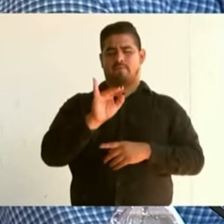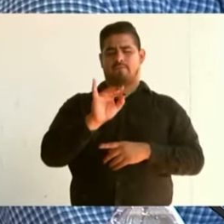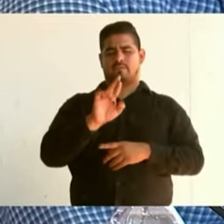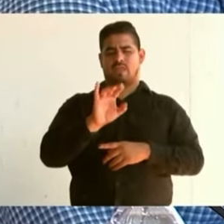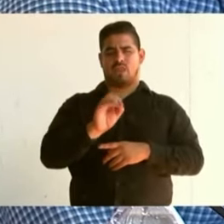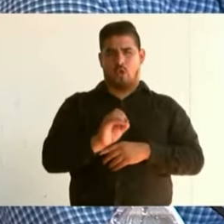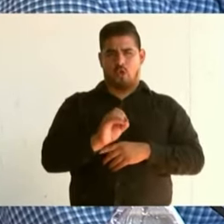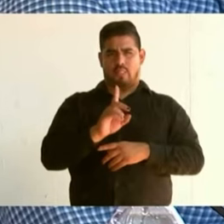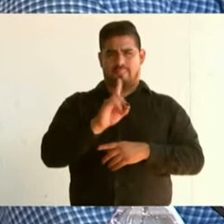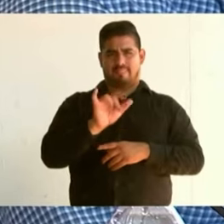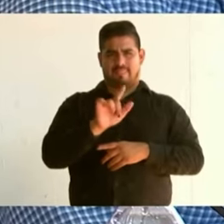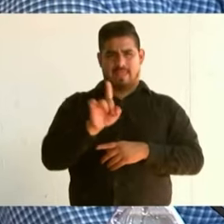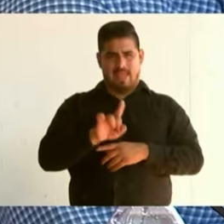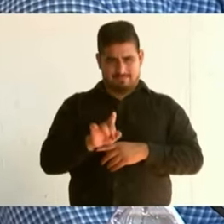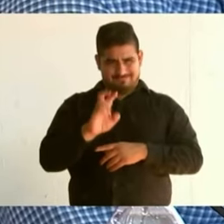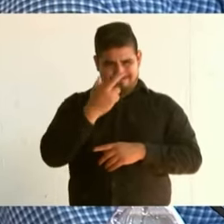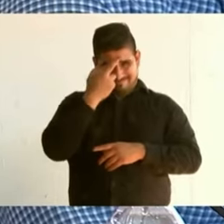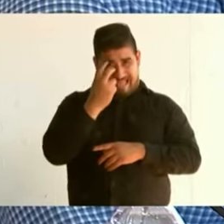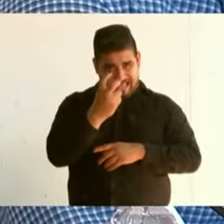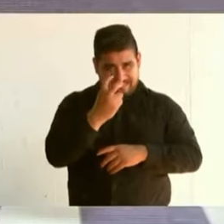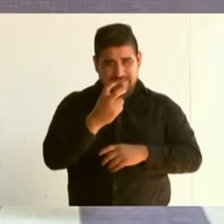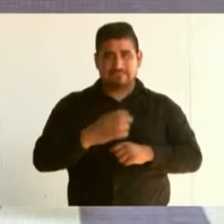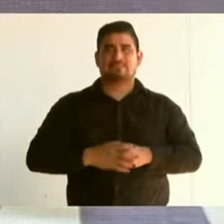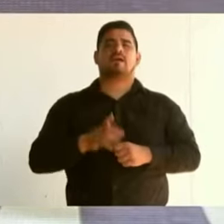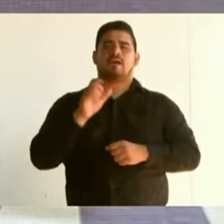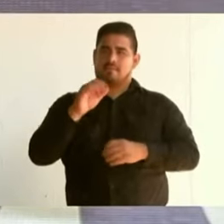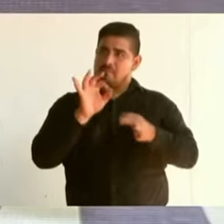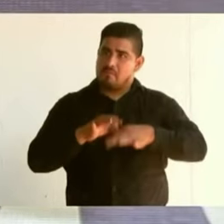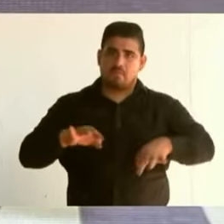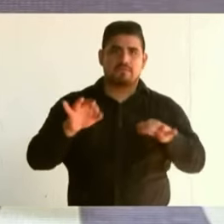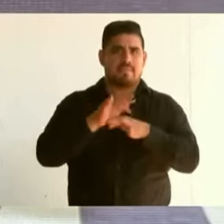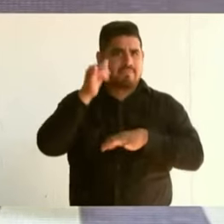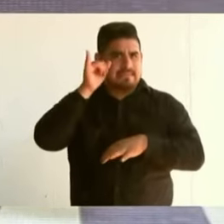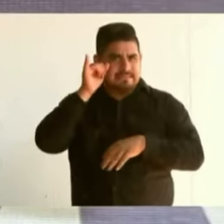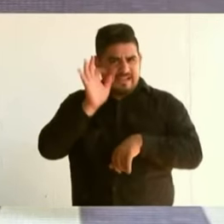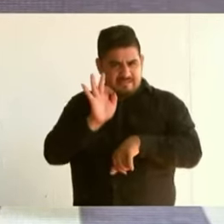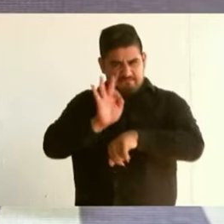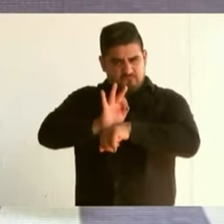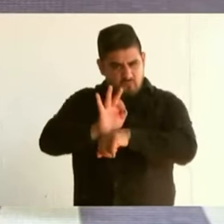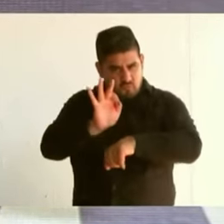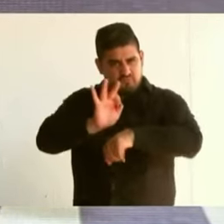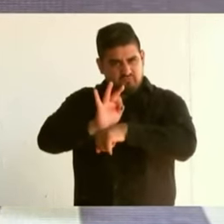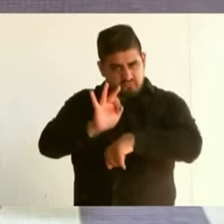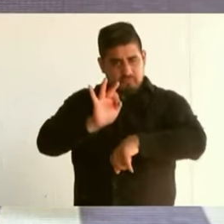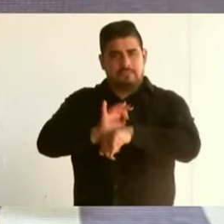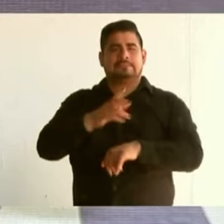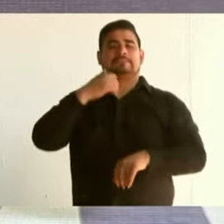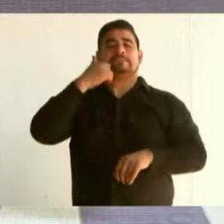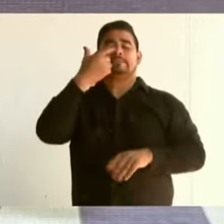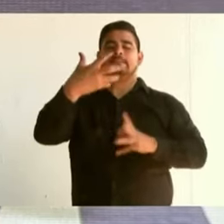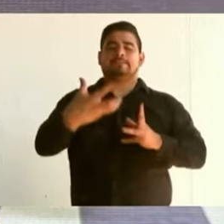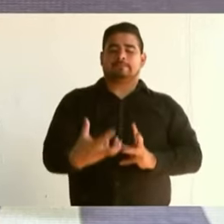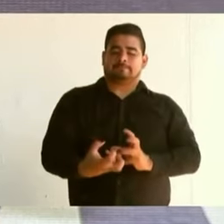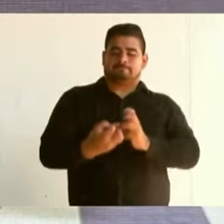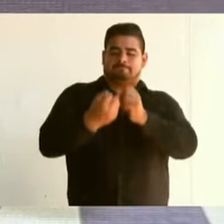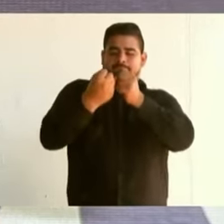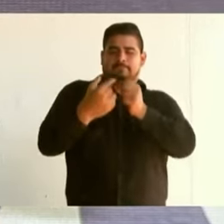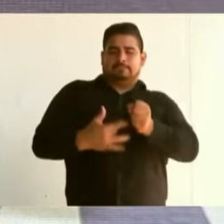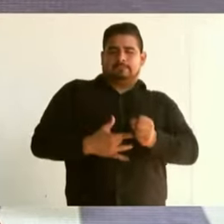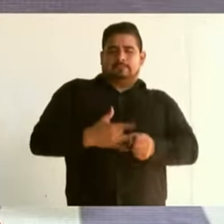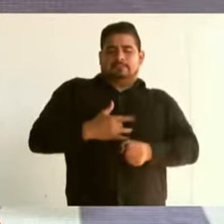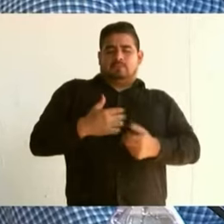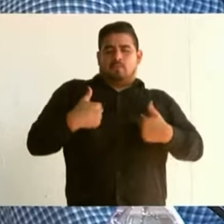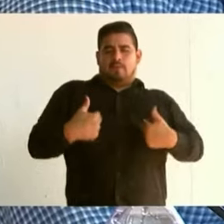importancia de la resistencia del pueblo yaqui. Quiero recuperar un sentido profundo del